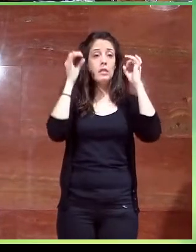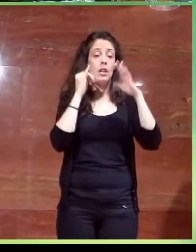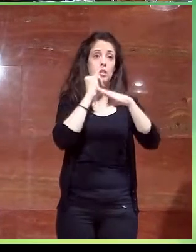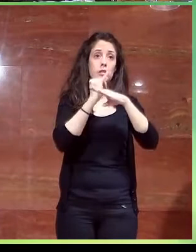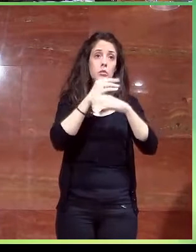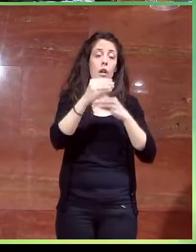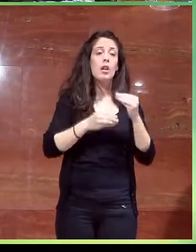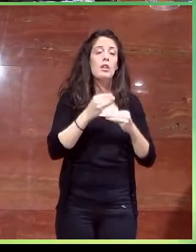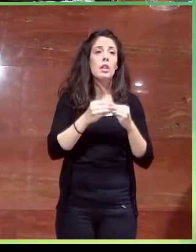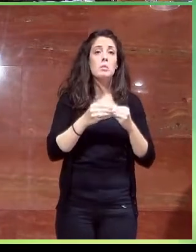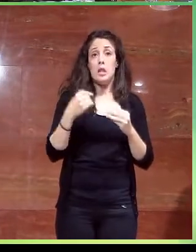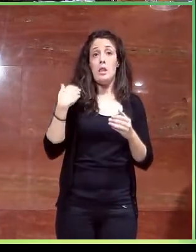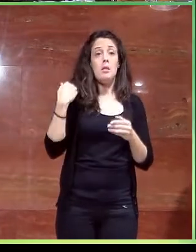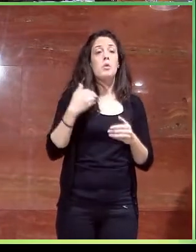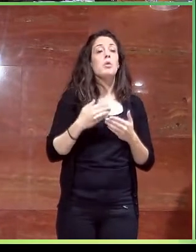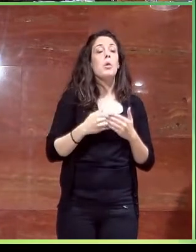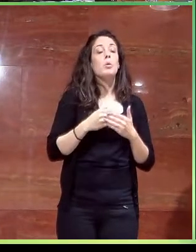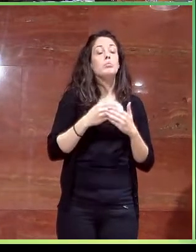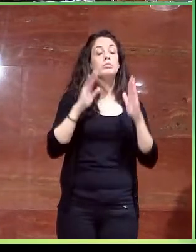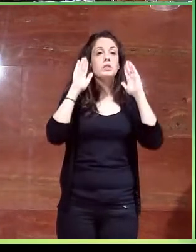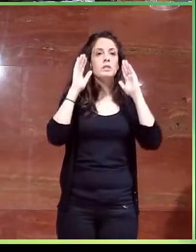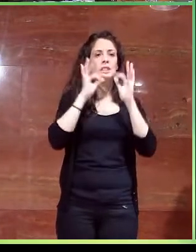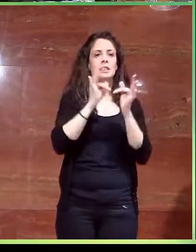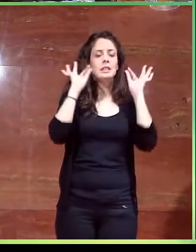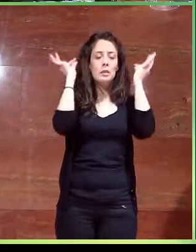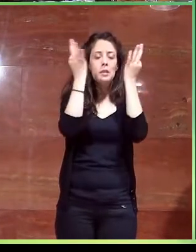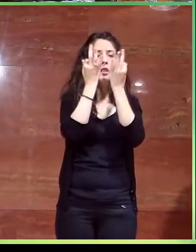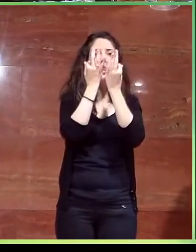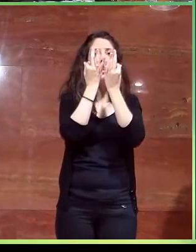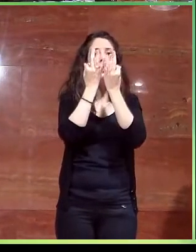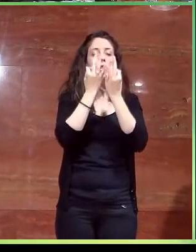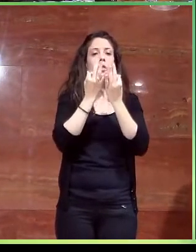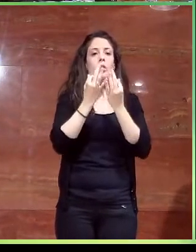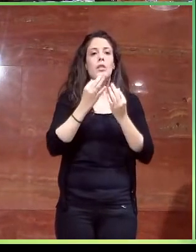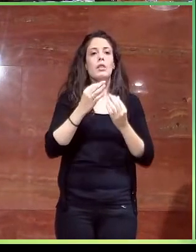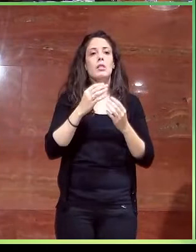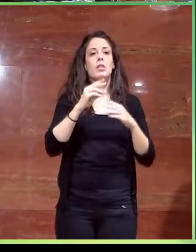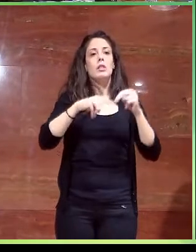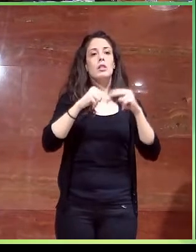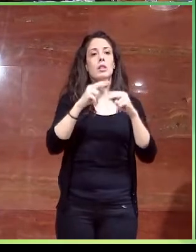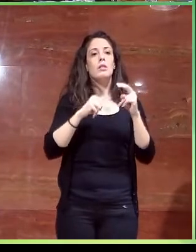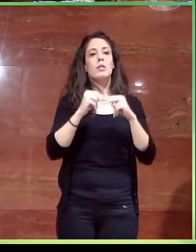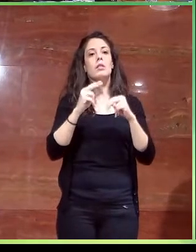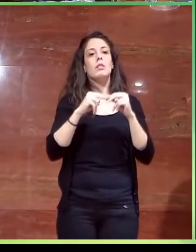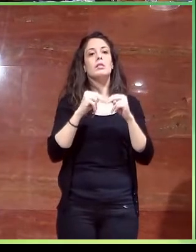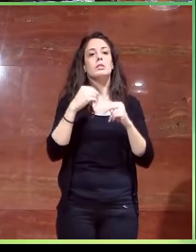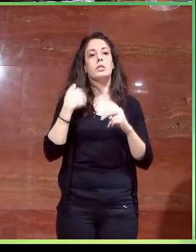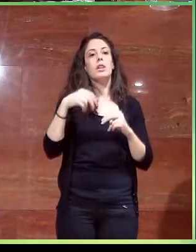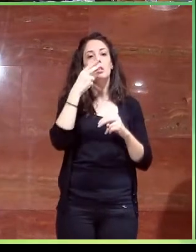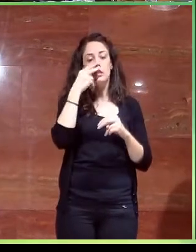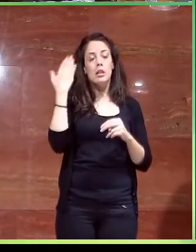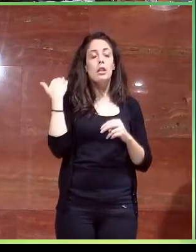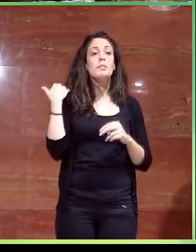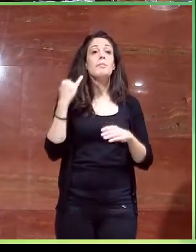el Instituto, hicimos hace poco un seminario de accesibilidad precisamente y ajustes razonables en edificación existente y que se celebraba en el propio